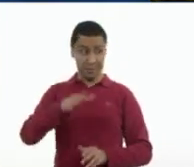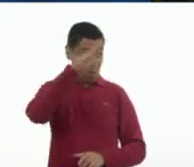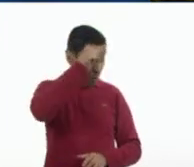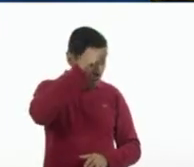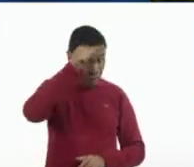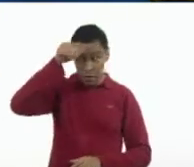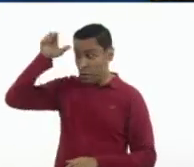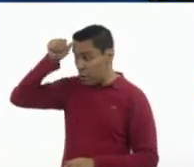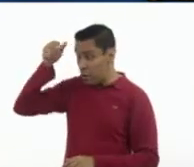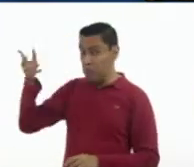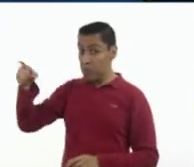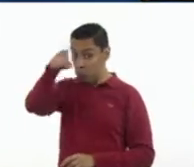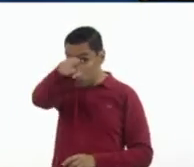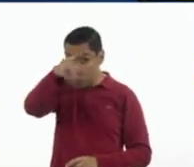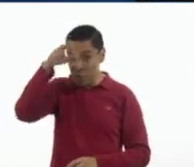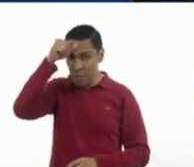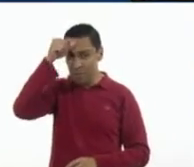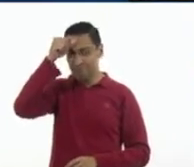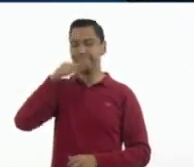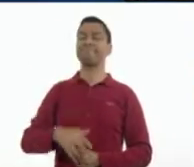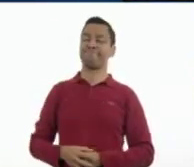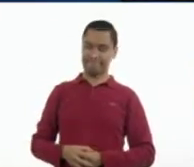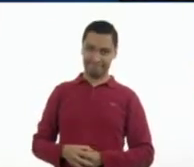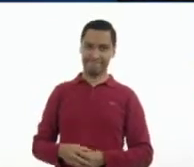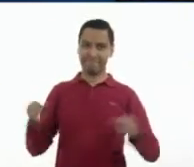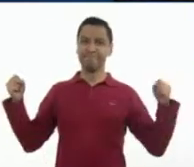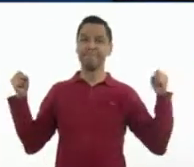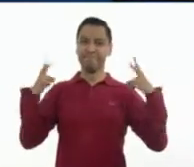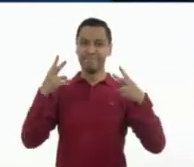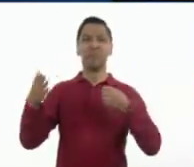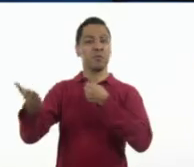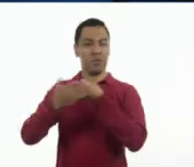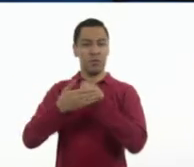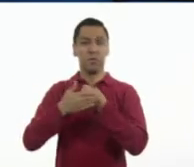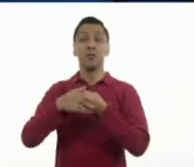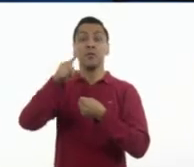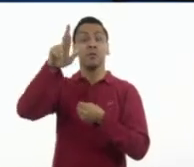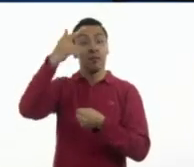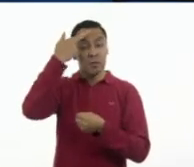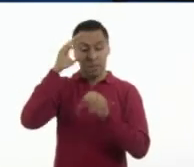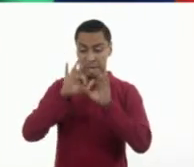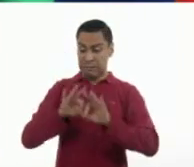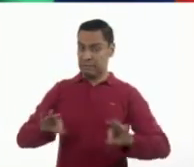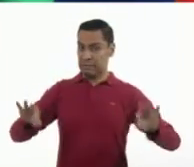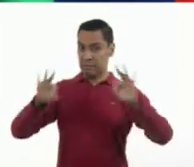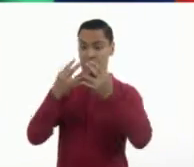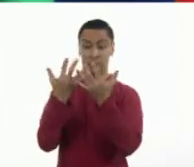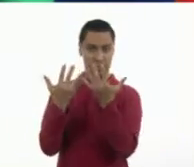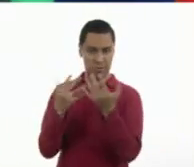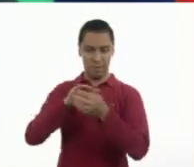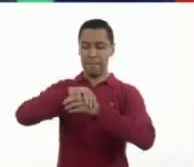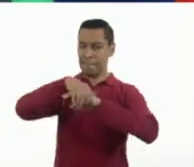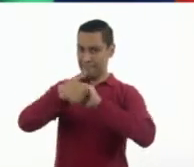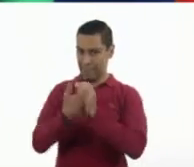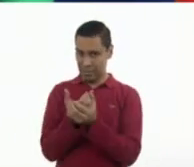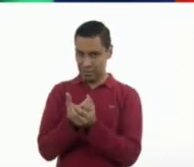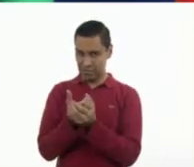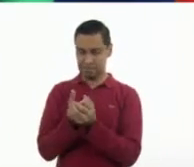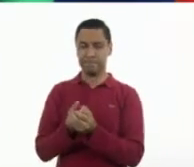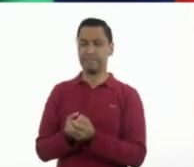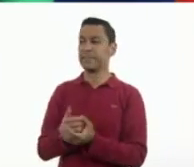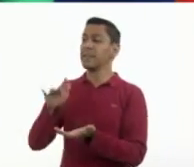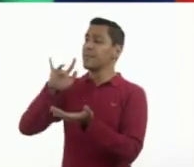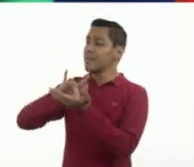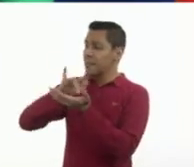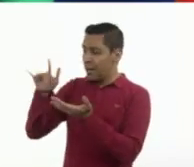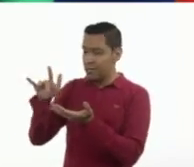Pues, entonces, nos vemos pronto. Y recuerden, lavarse muy bien las manos. Damos las gracias a maestras